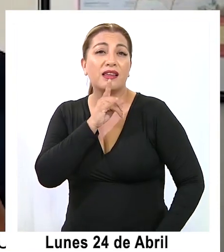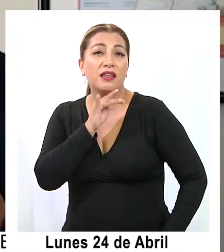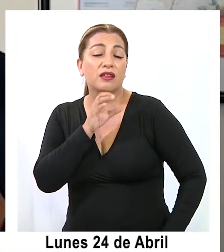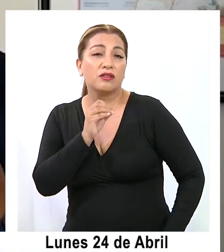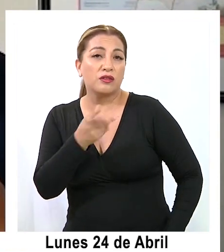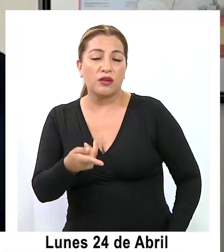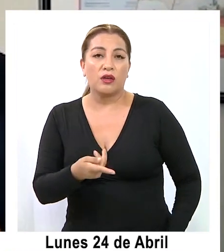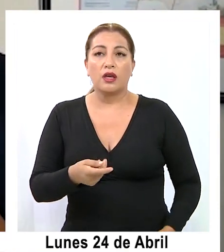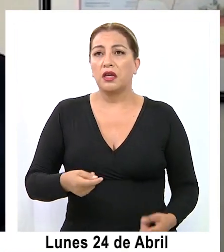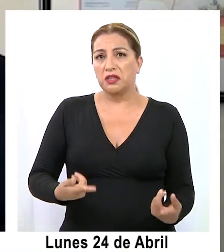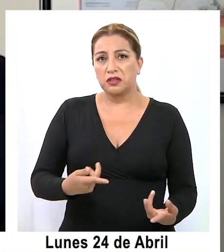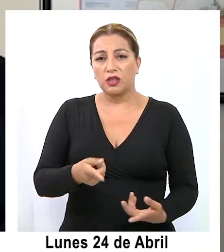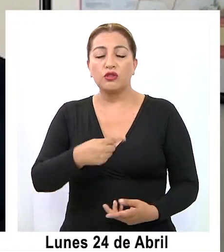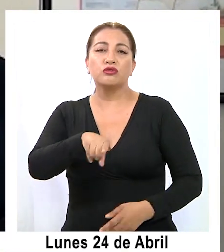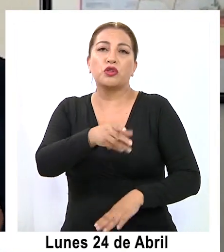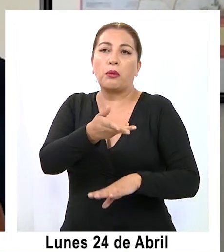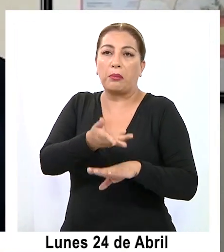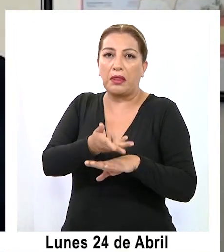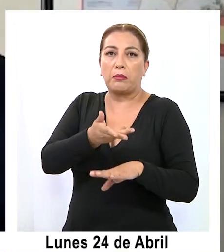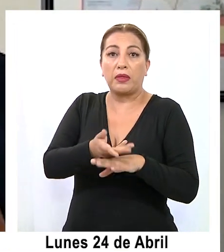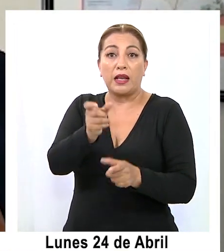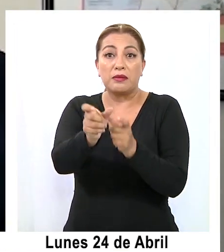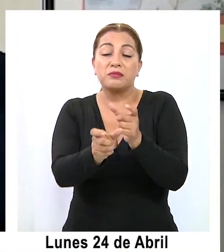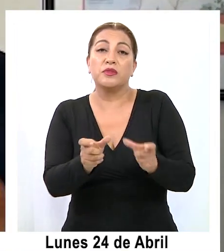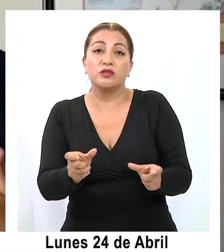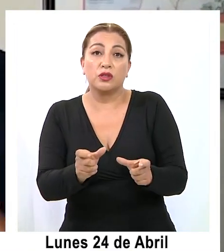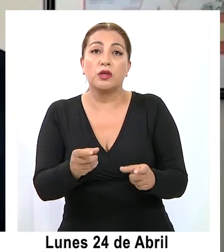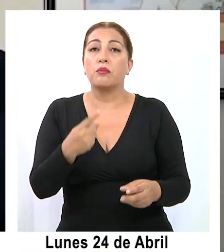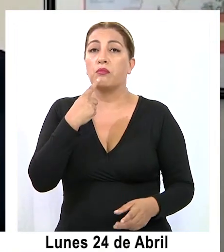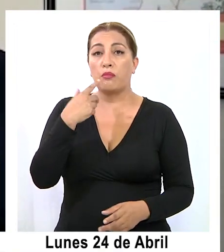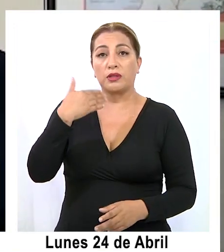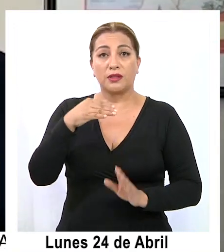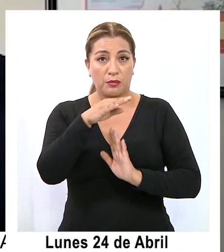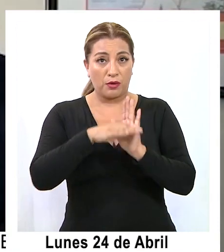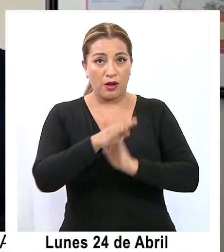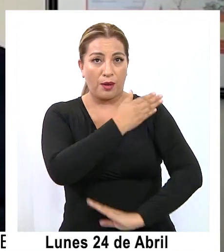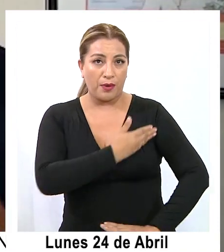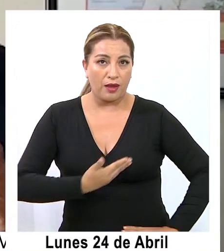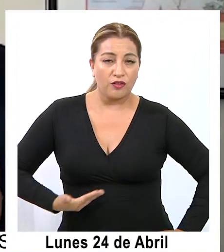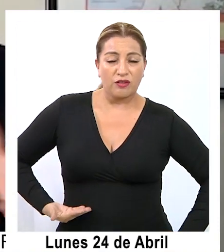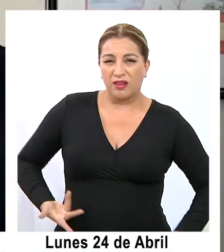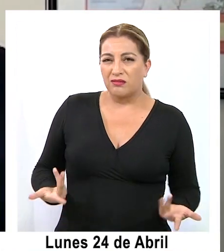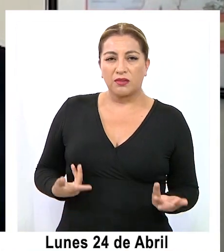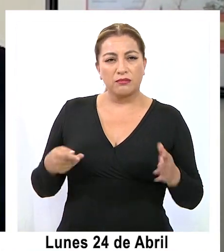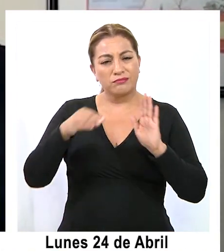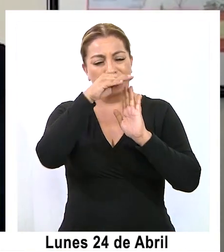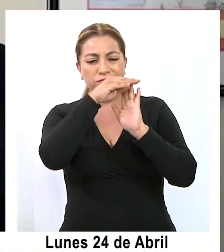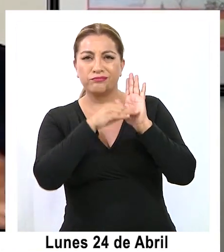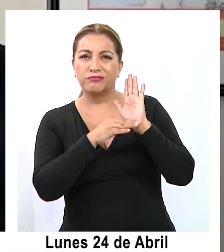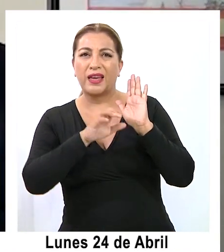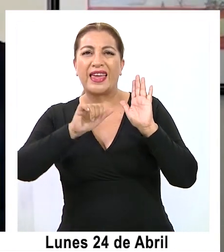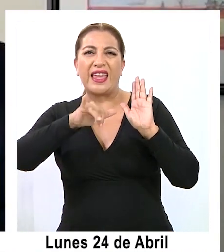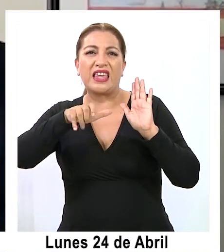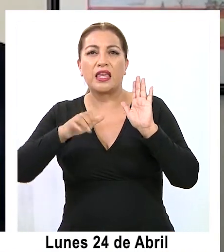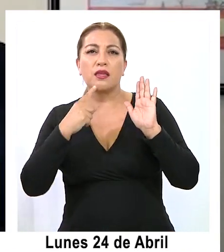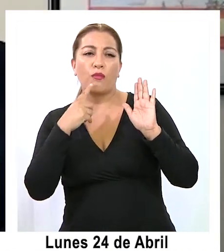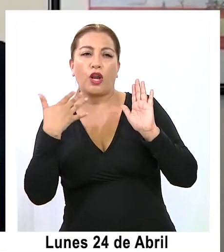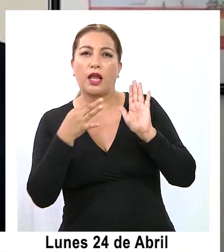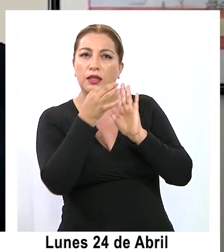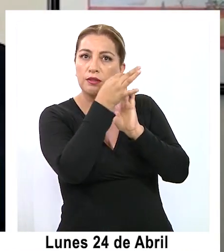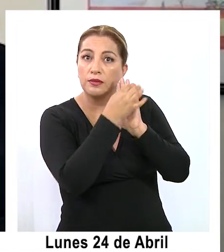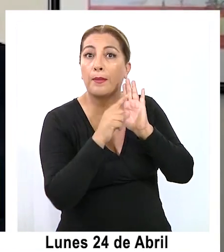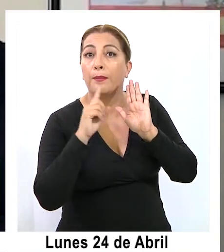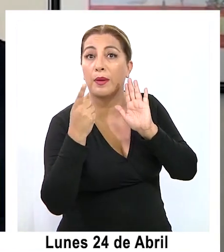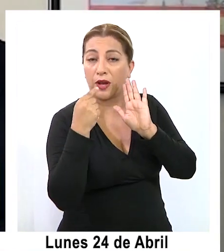pedida muy sentida por parte de nuestra población y que es parte integral del programa de gobierno, se basa en varios ejes que son bien importantes destacar.